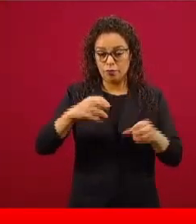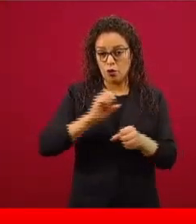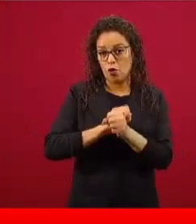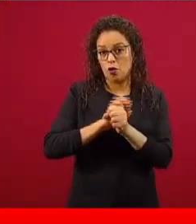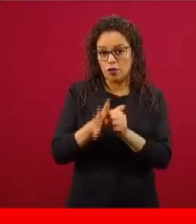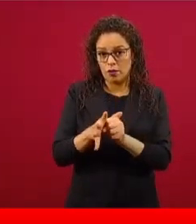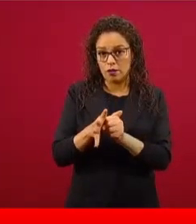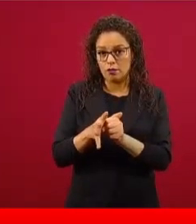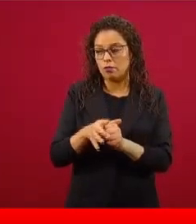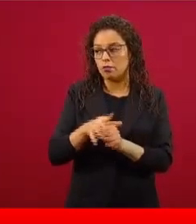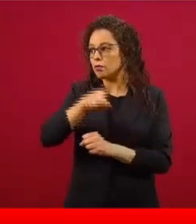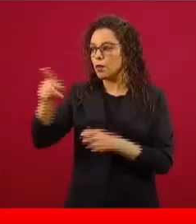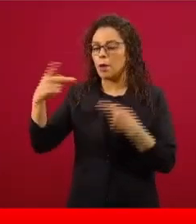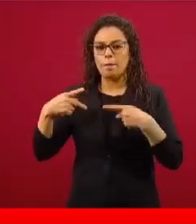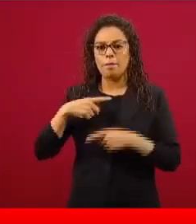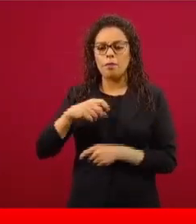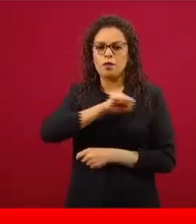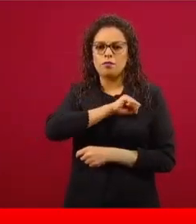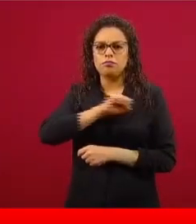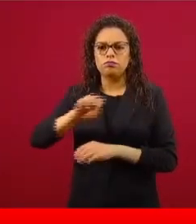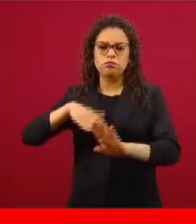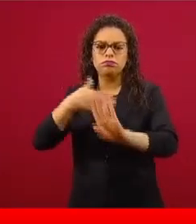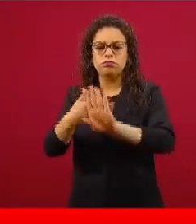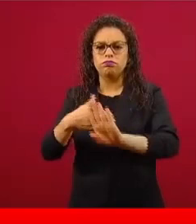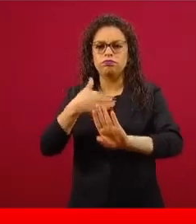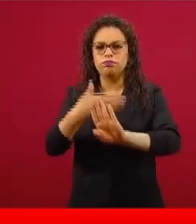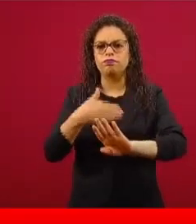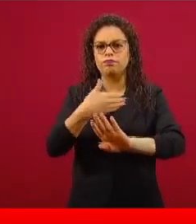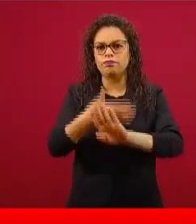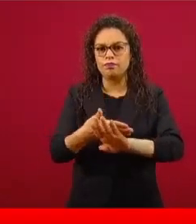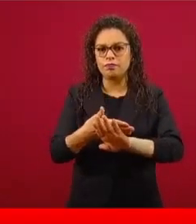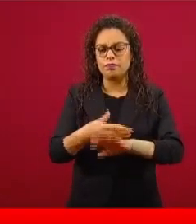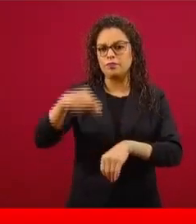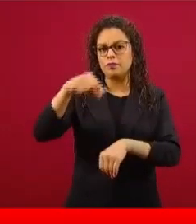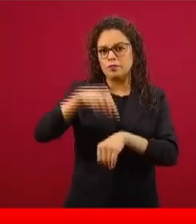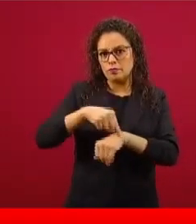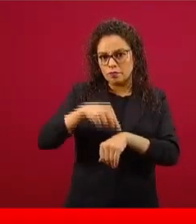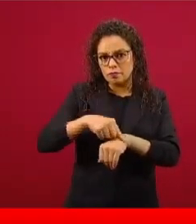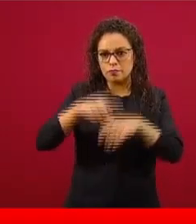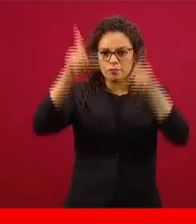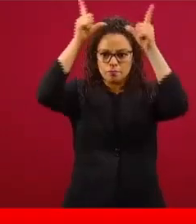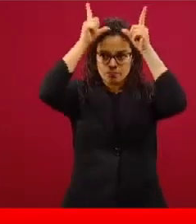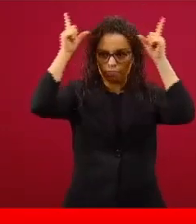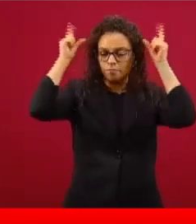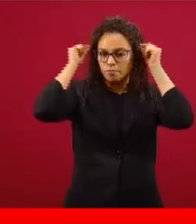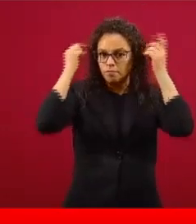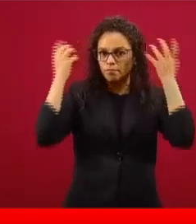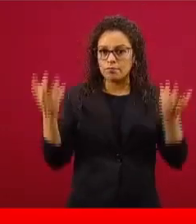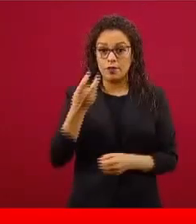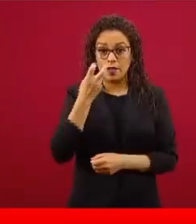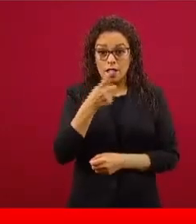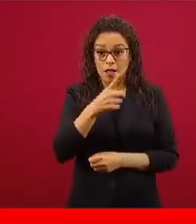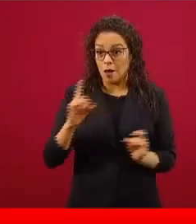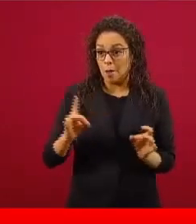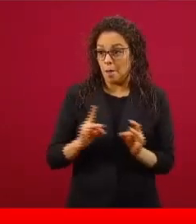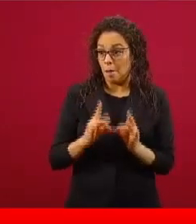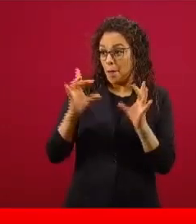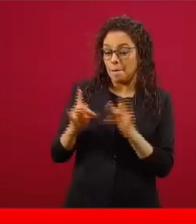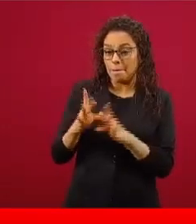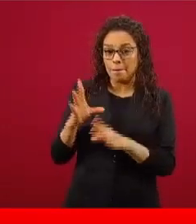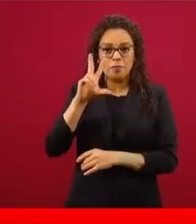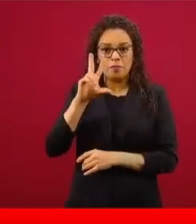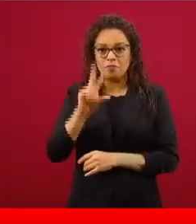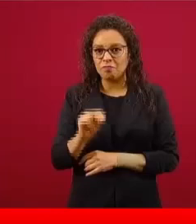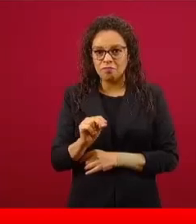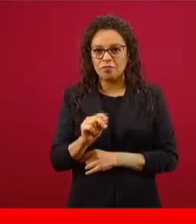enfermeros, a los médicos, al personal sanitario, no es un asunto casual, tiene que ver con la infodemia,